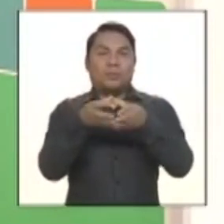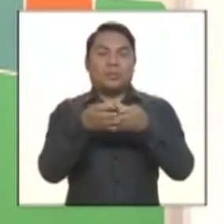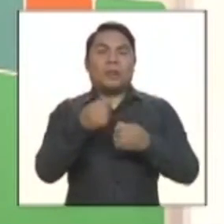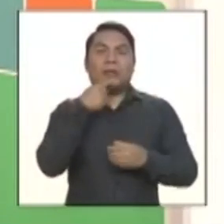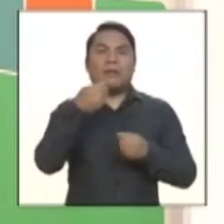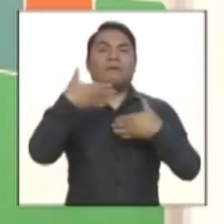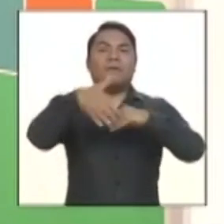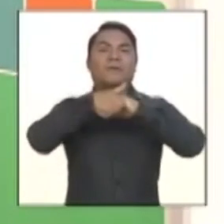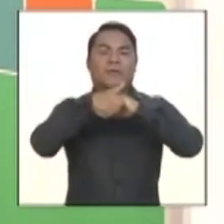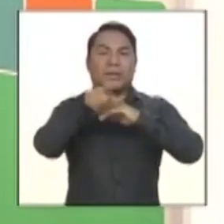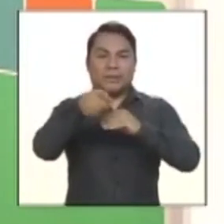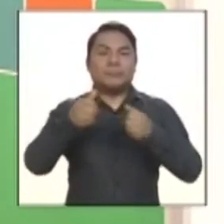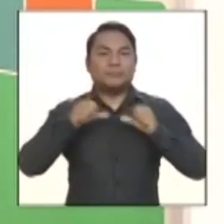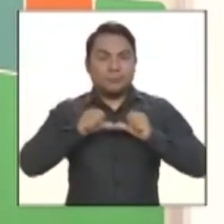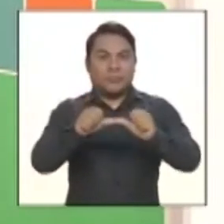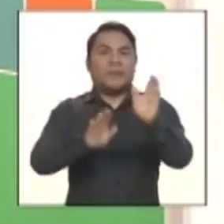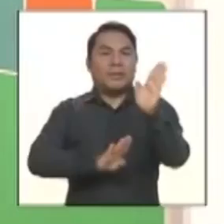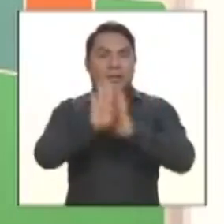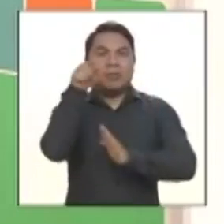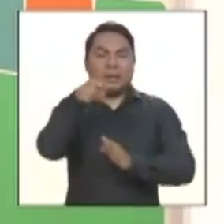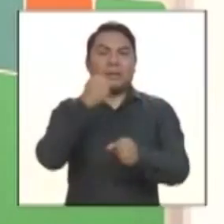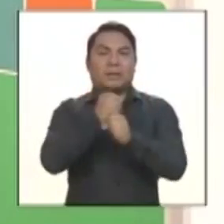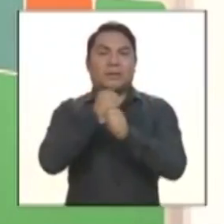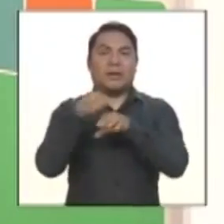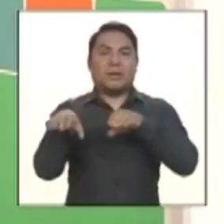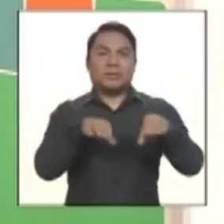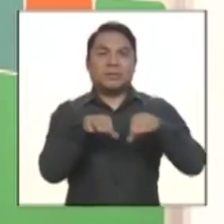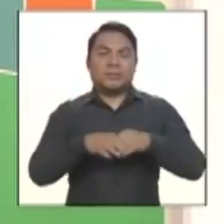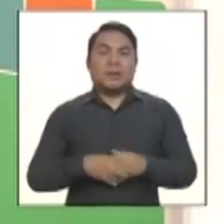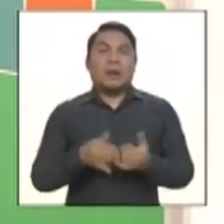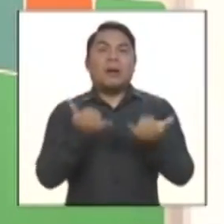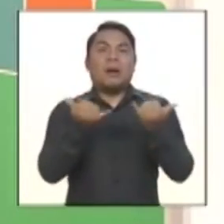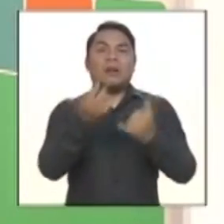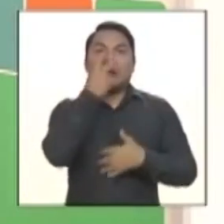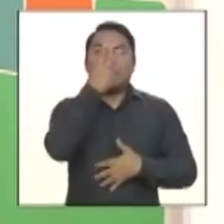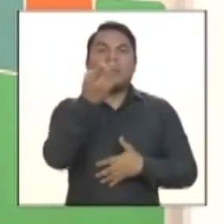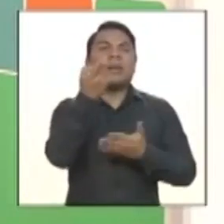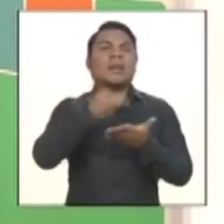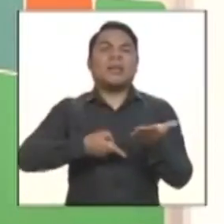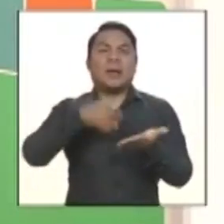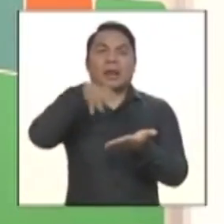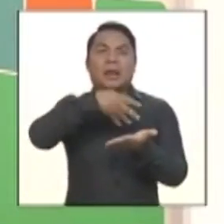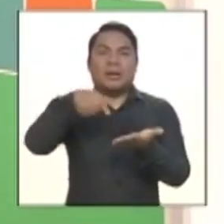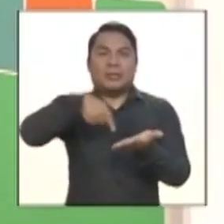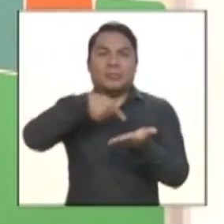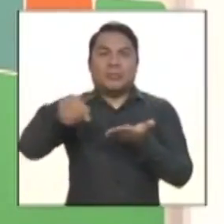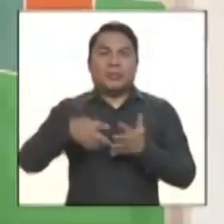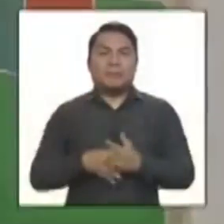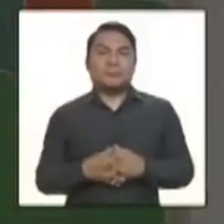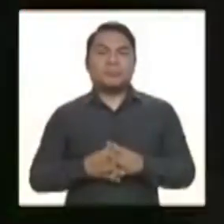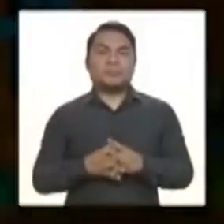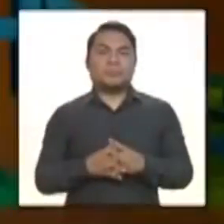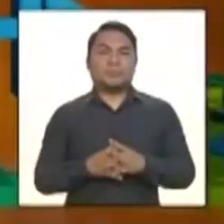Felicitaciones y sigan adelante con este trabajo que realizan. Ahora veamos qué tenemos en la Agenda de la Semana.